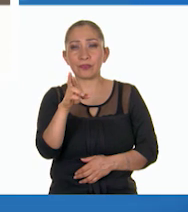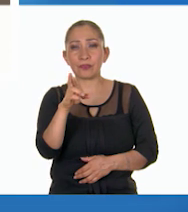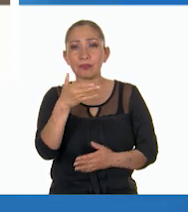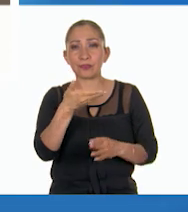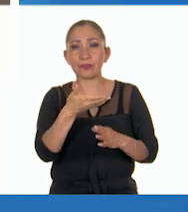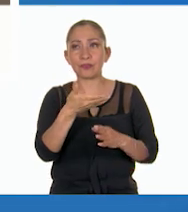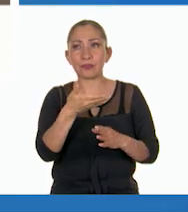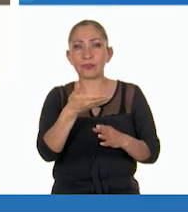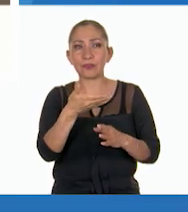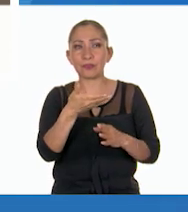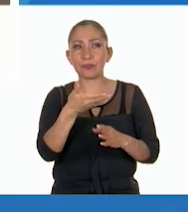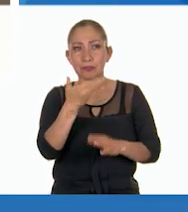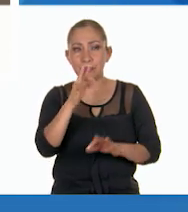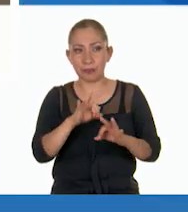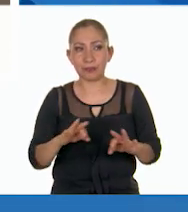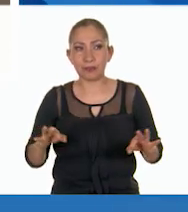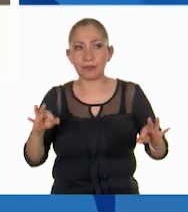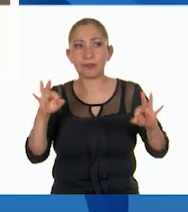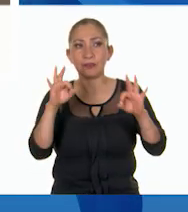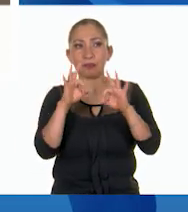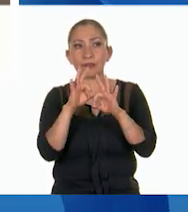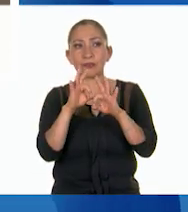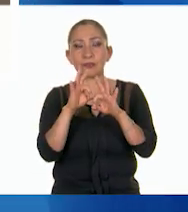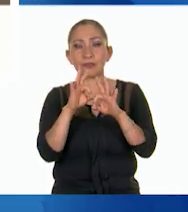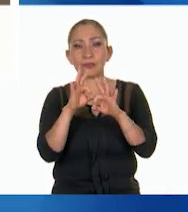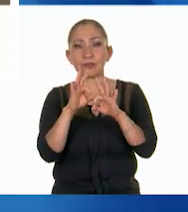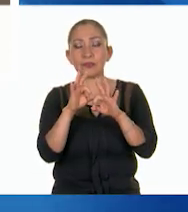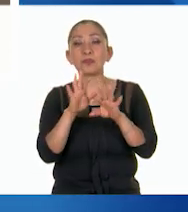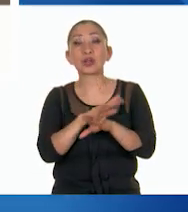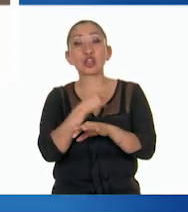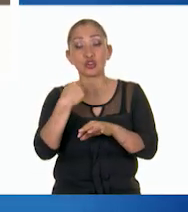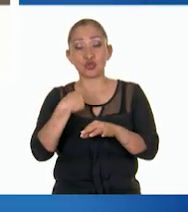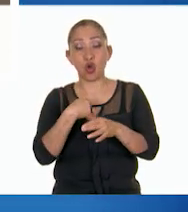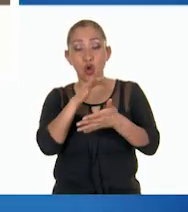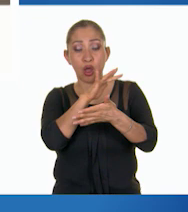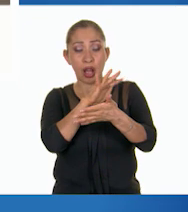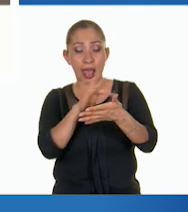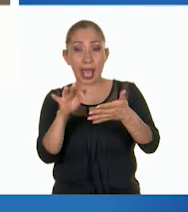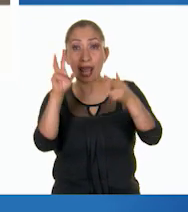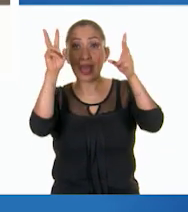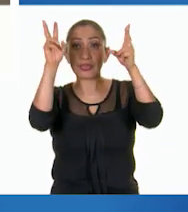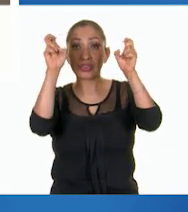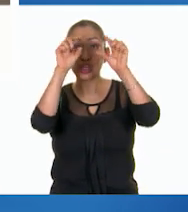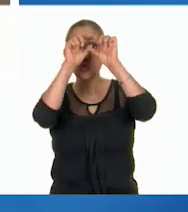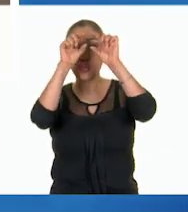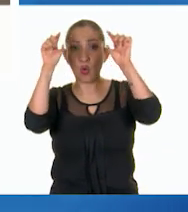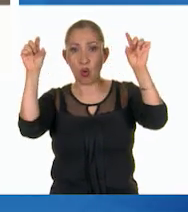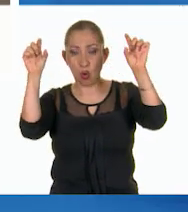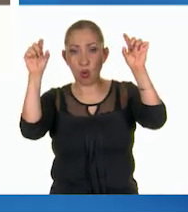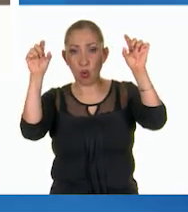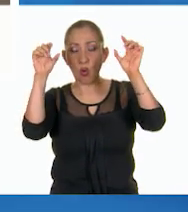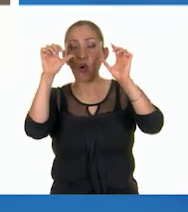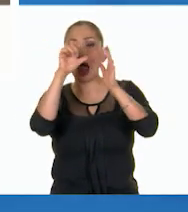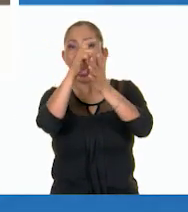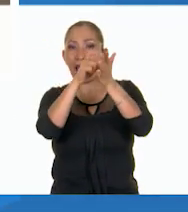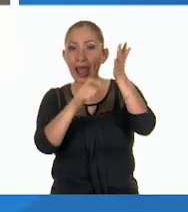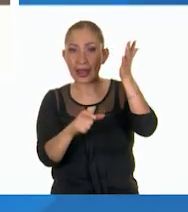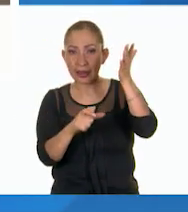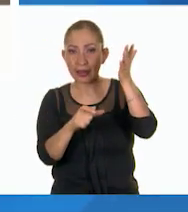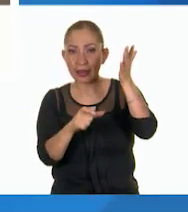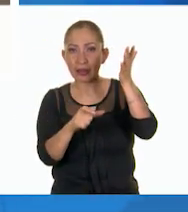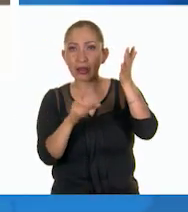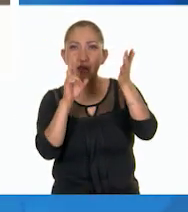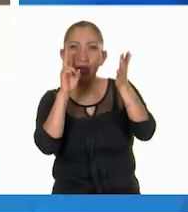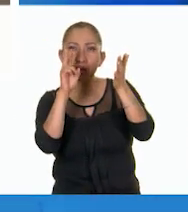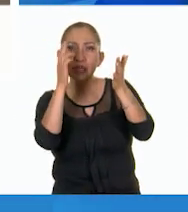importante ya que al leer el título de un artículo se